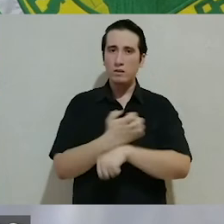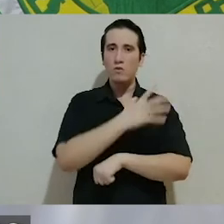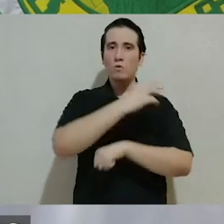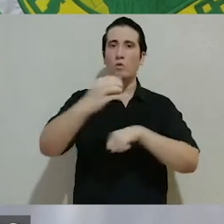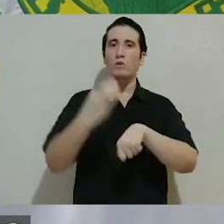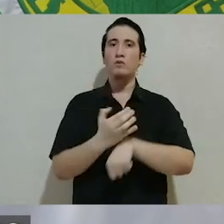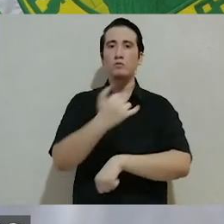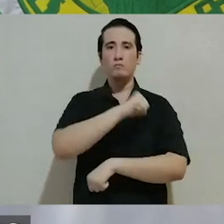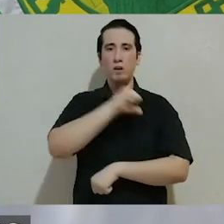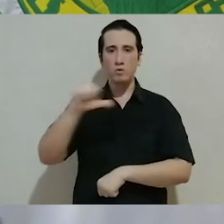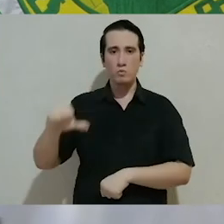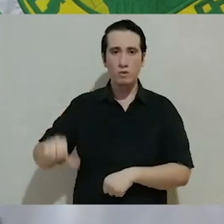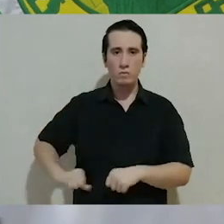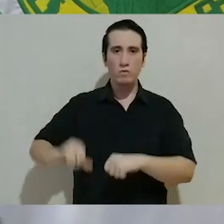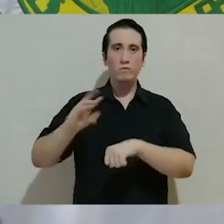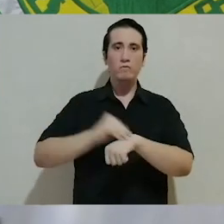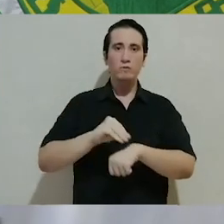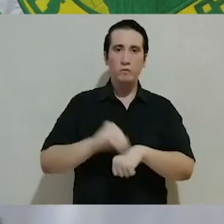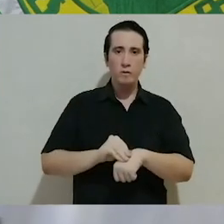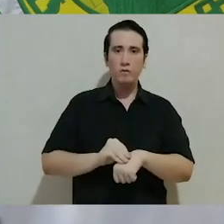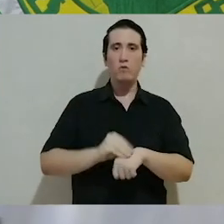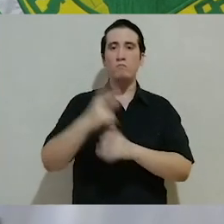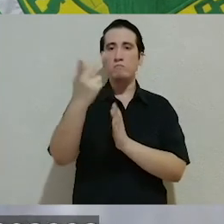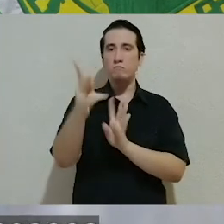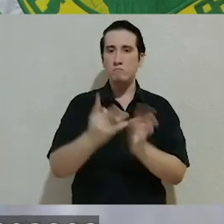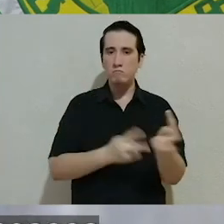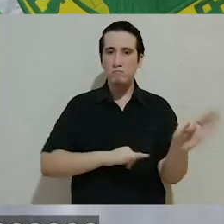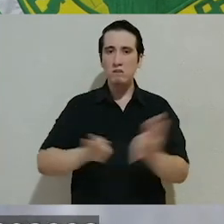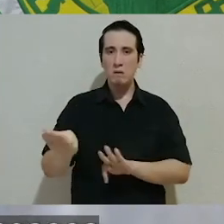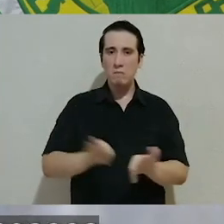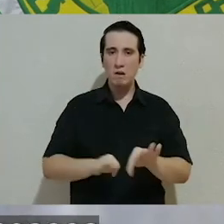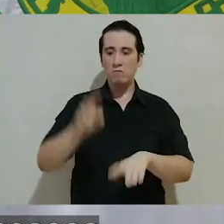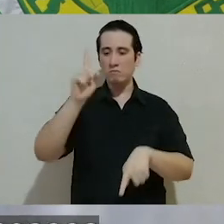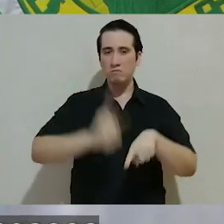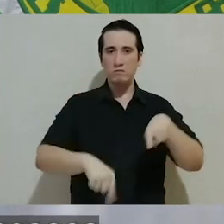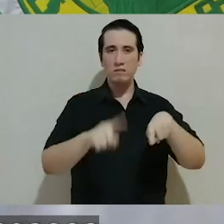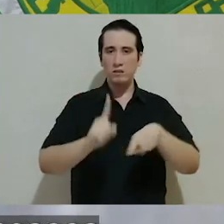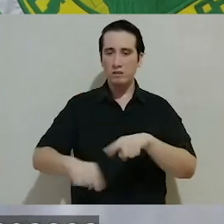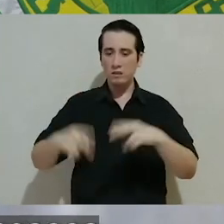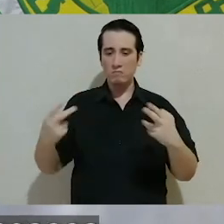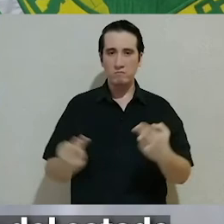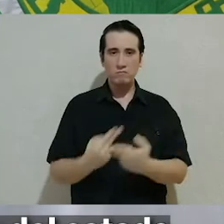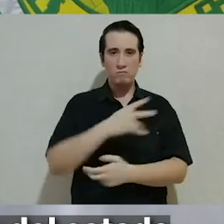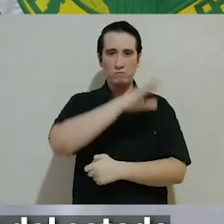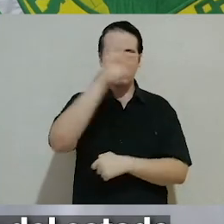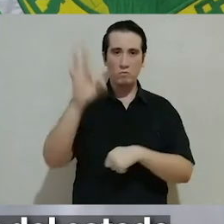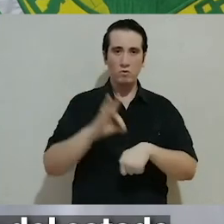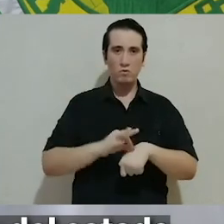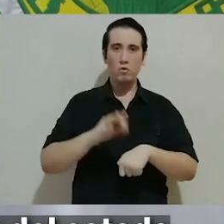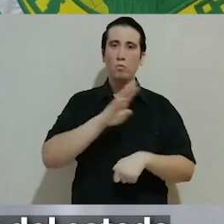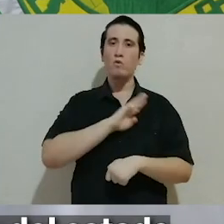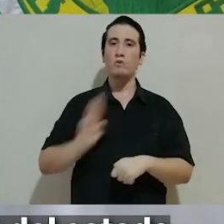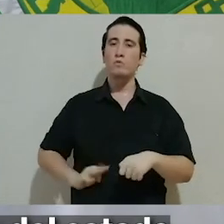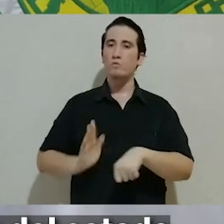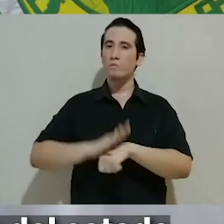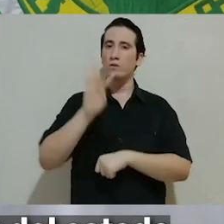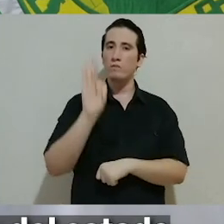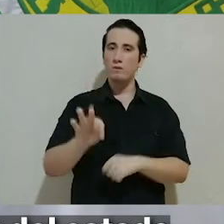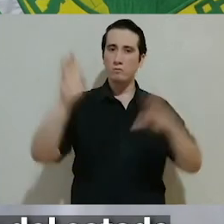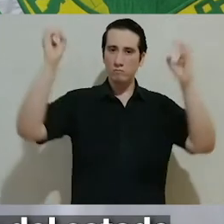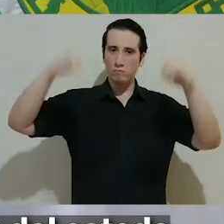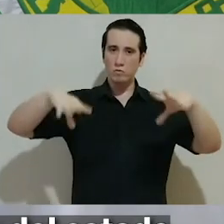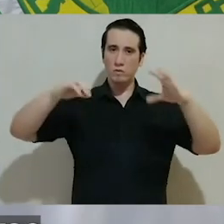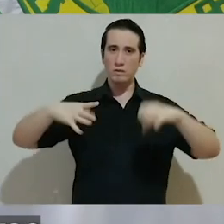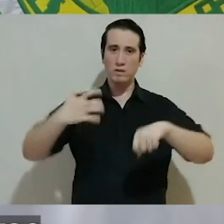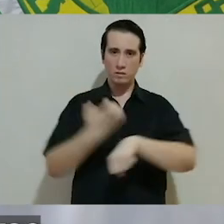en coordinación con los ayuntamientos, implementará una campaña estatal intensiva de eliminación de creaderos de moscos en los municipios más afectados por